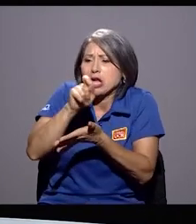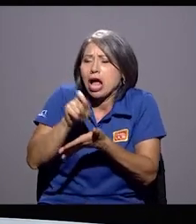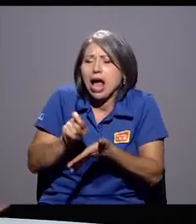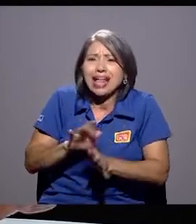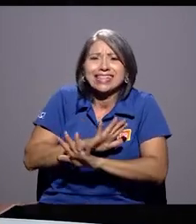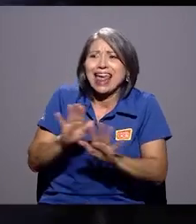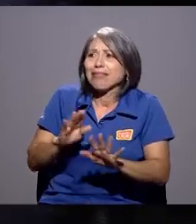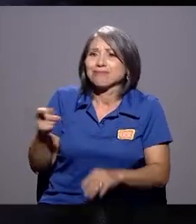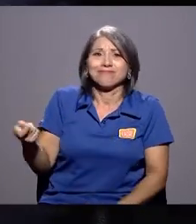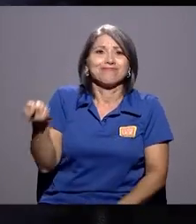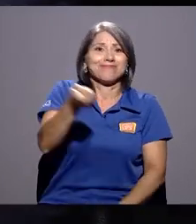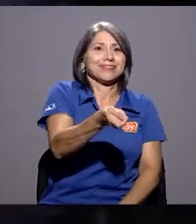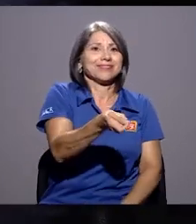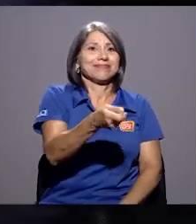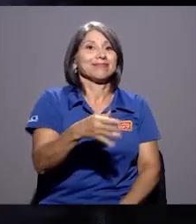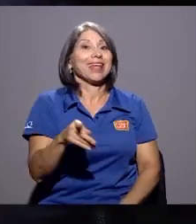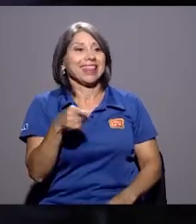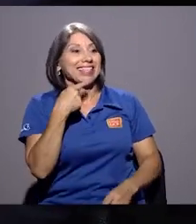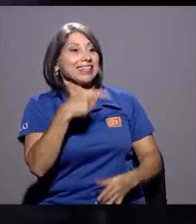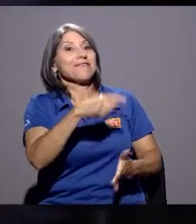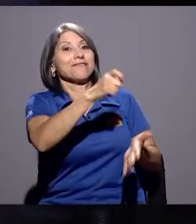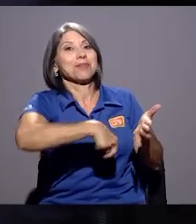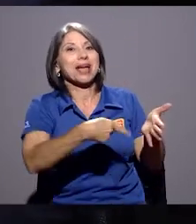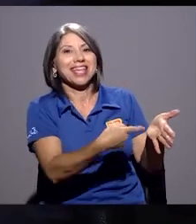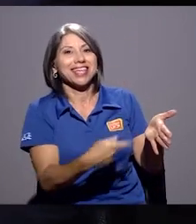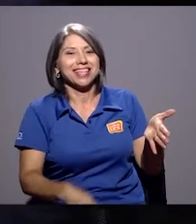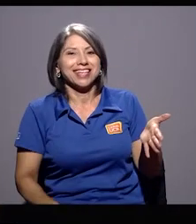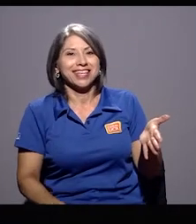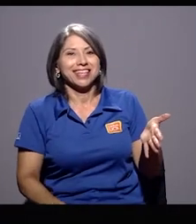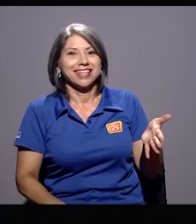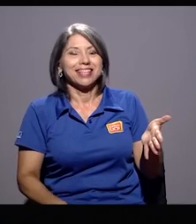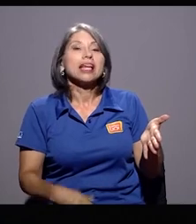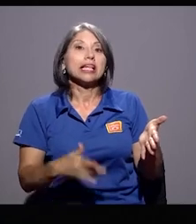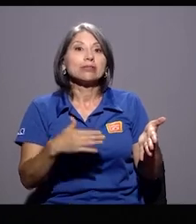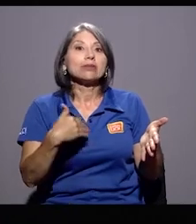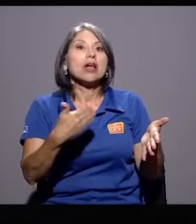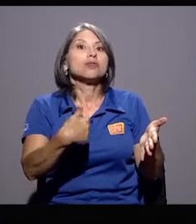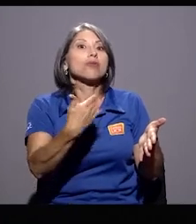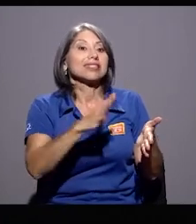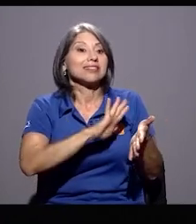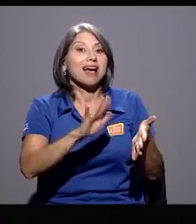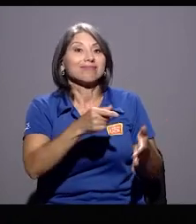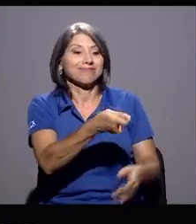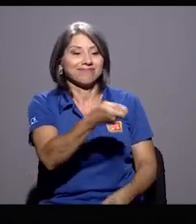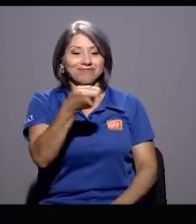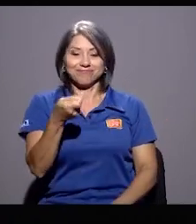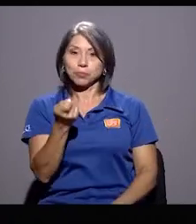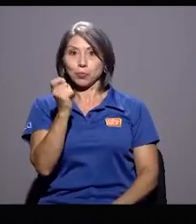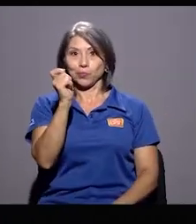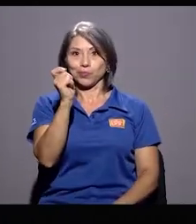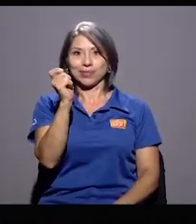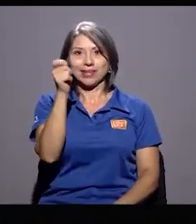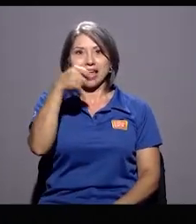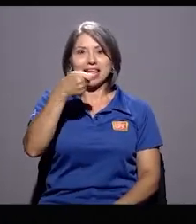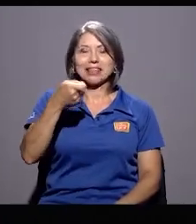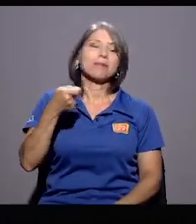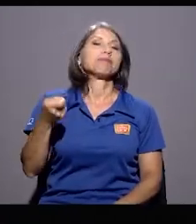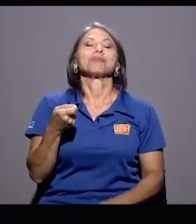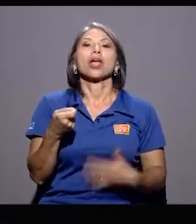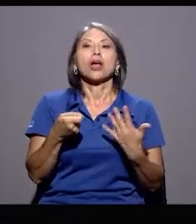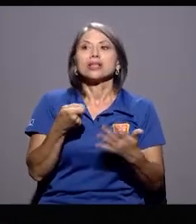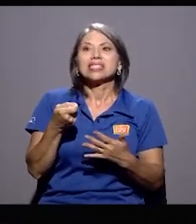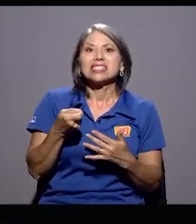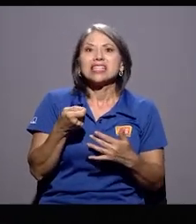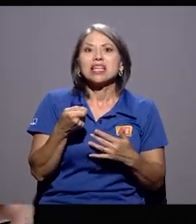Así que la obtiene, firme aquí, me gusta esa reflexión que usted hace, después de que la obtiene, si el día que tenía que pagar